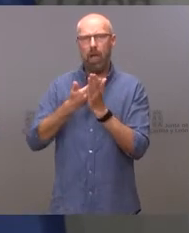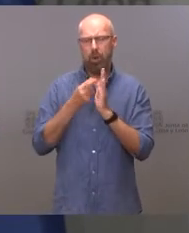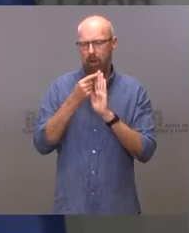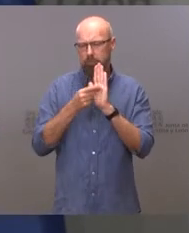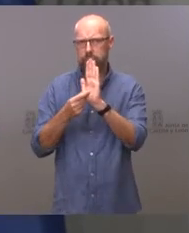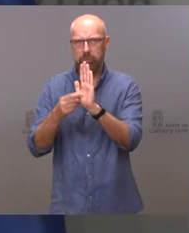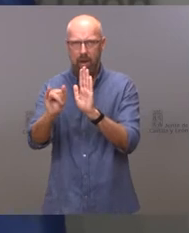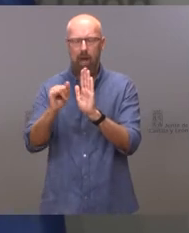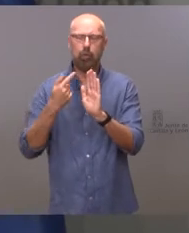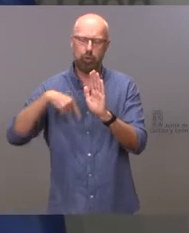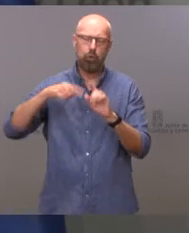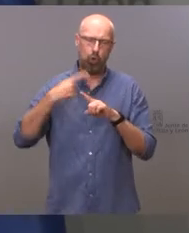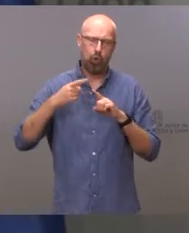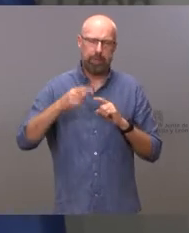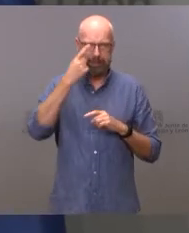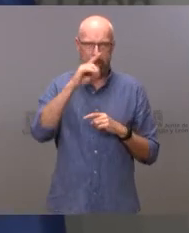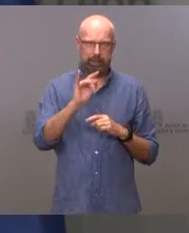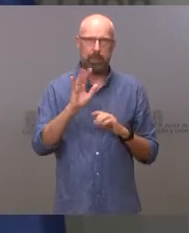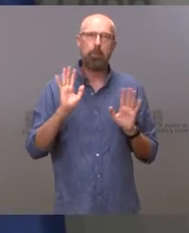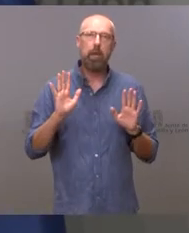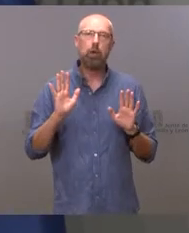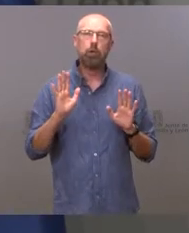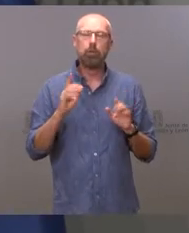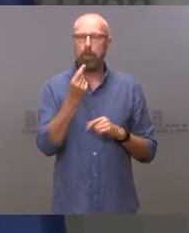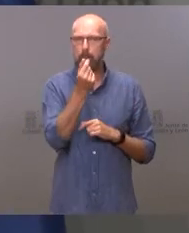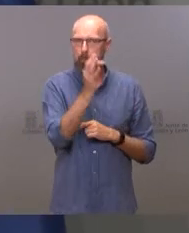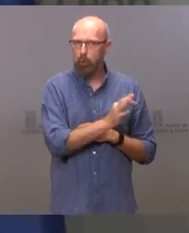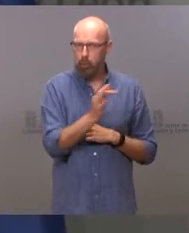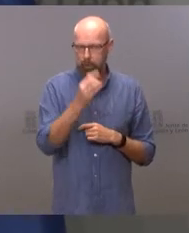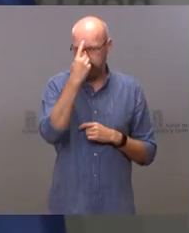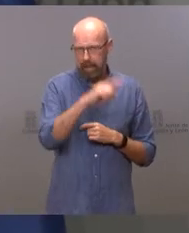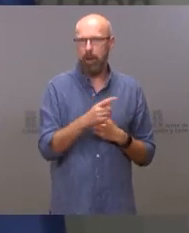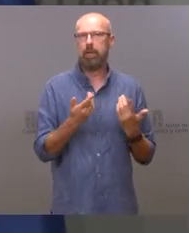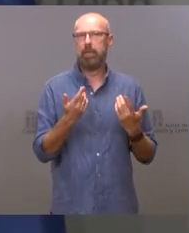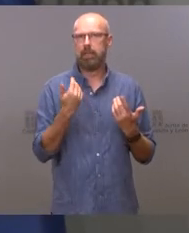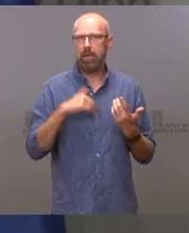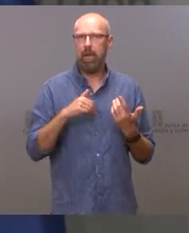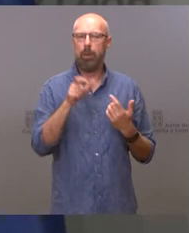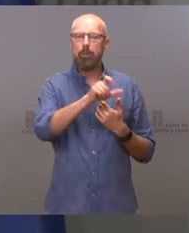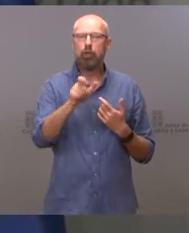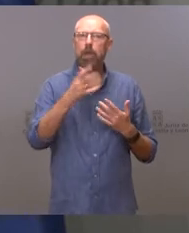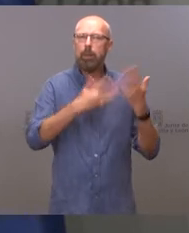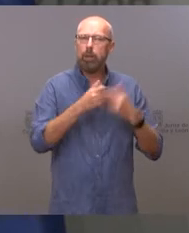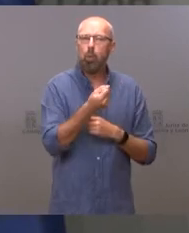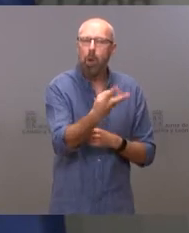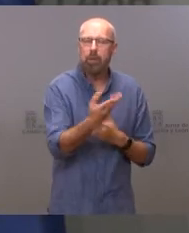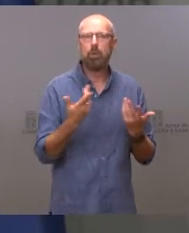que sabemos muchísimas cosas. Lo que va a costar, qué presupuesto, cuánto personal administrativo.